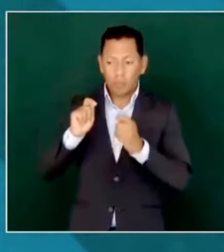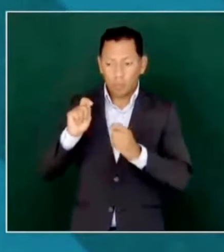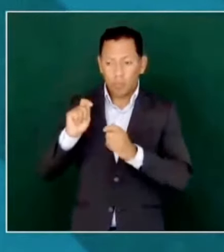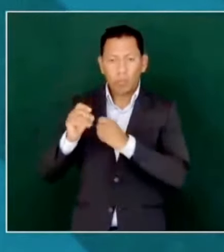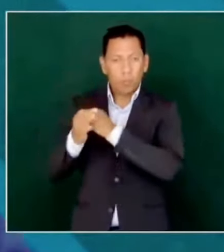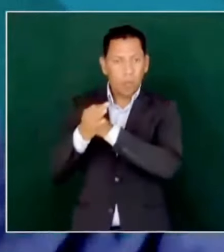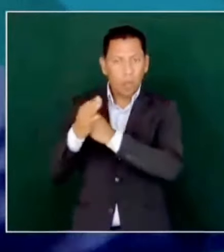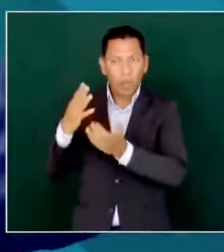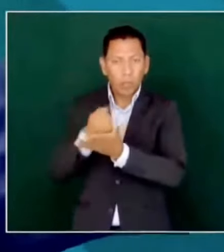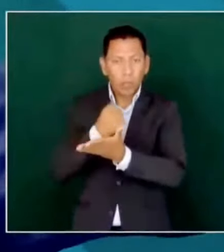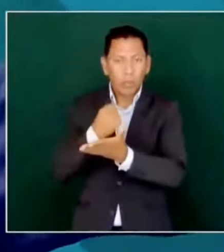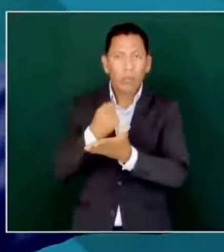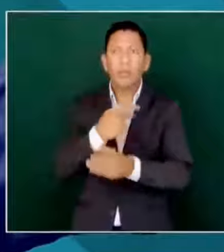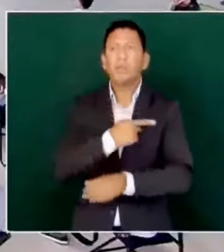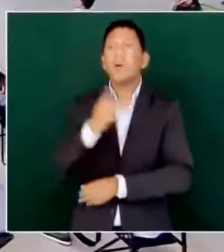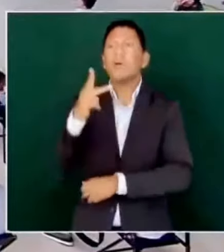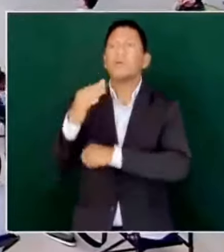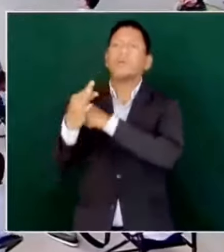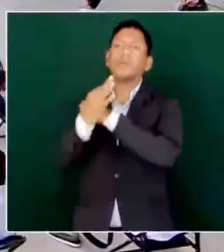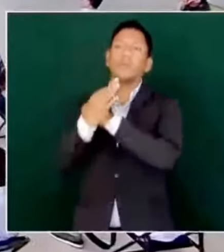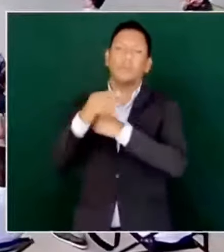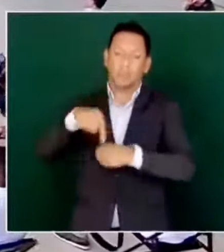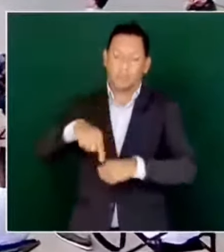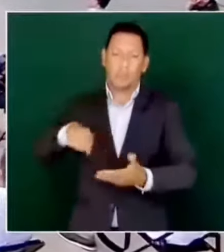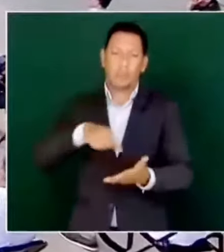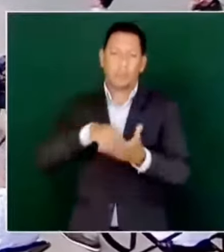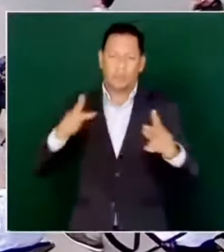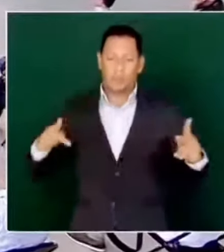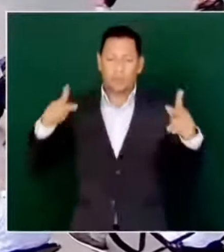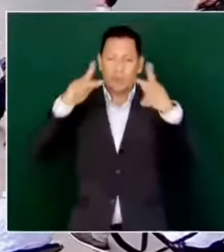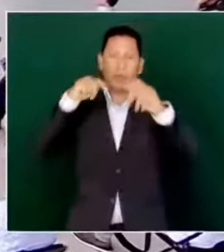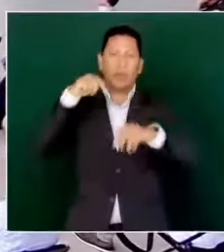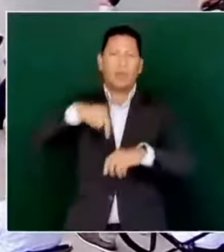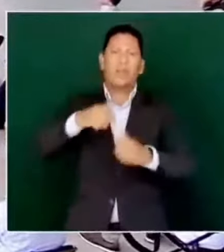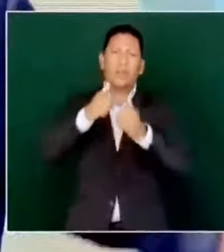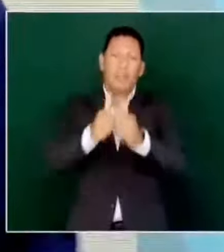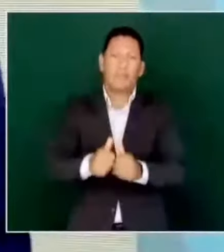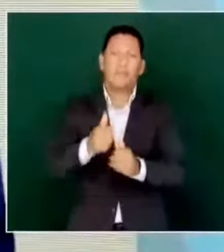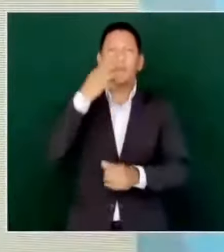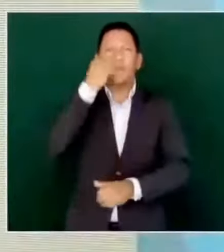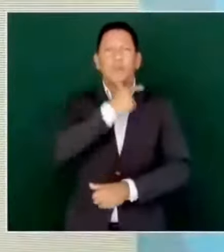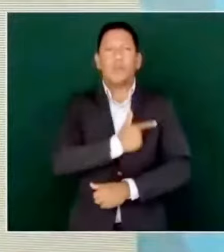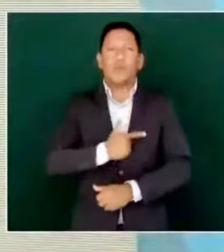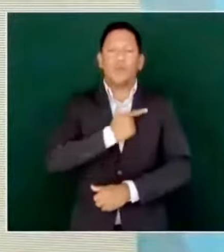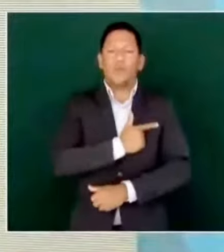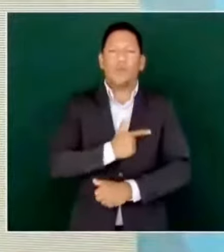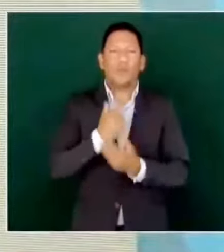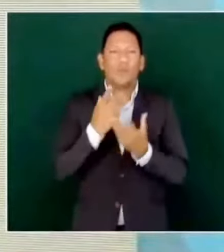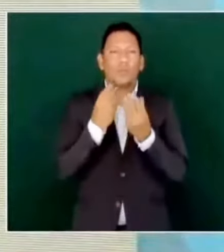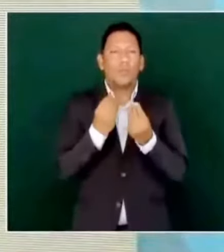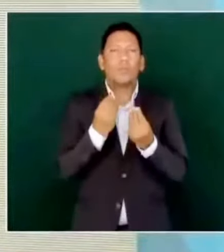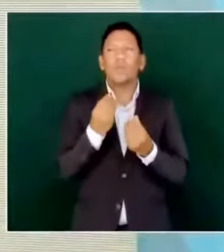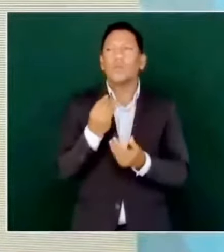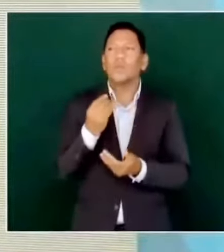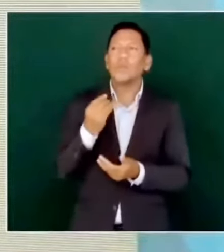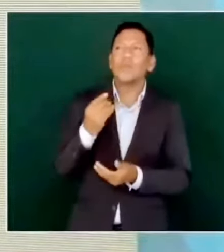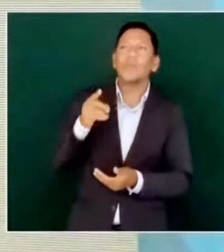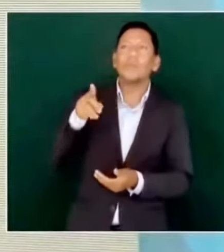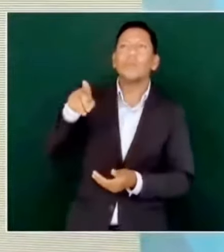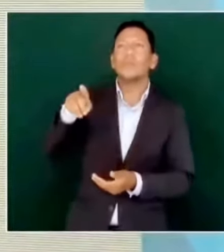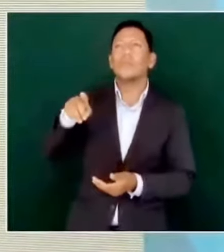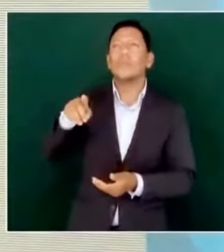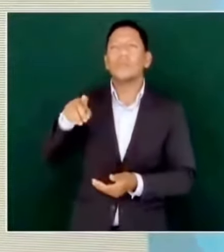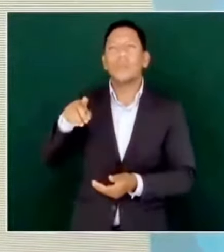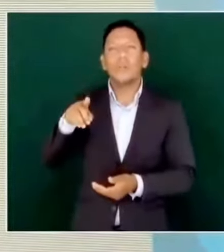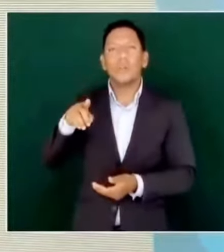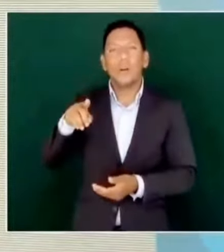Y aquí estamos en Palenque, que me gustan mucho los arroyos, el baño de la reina,